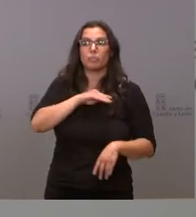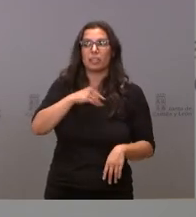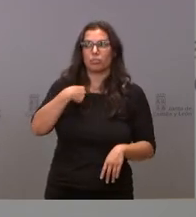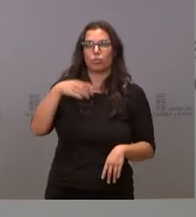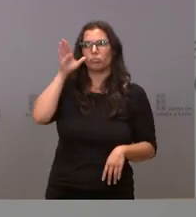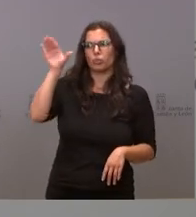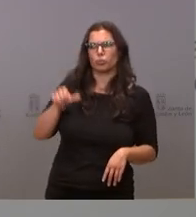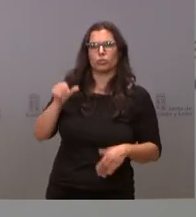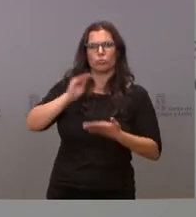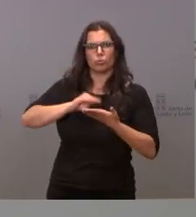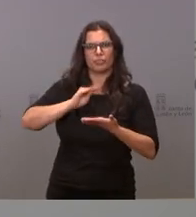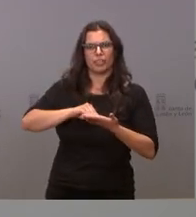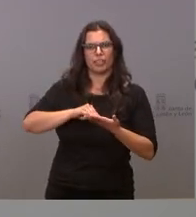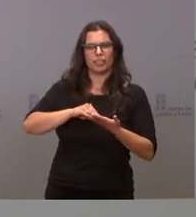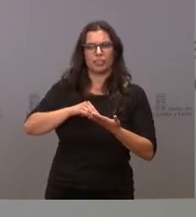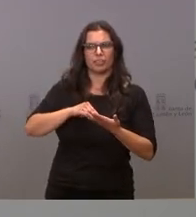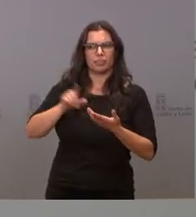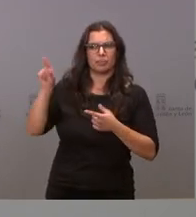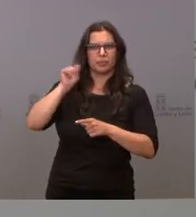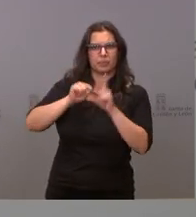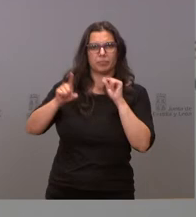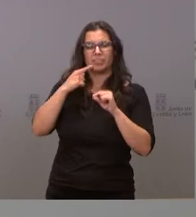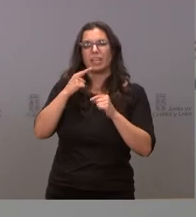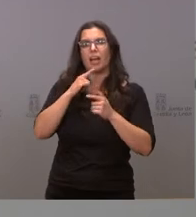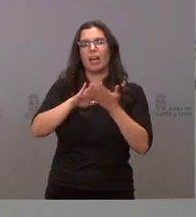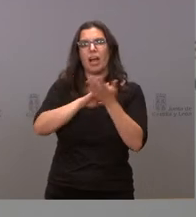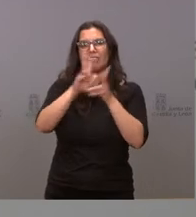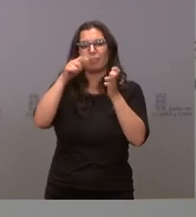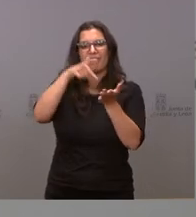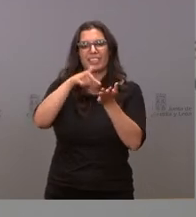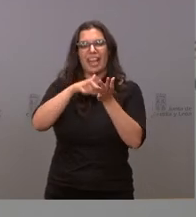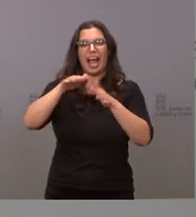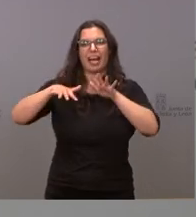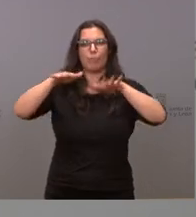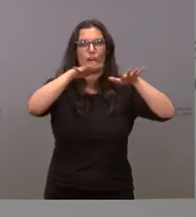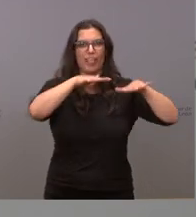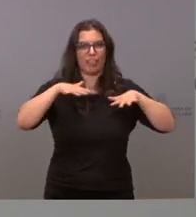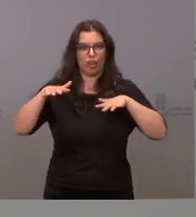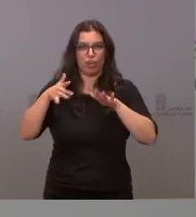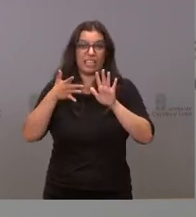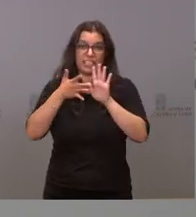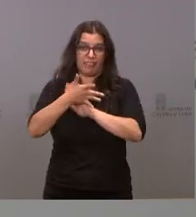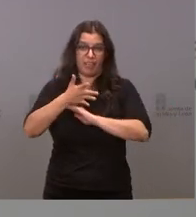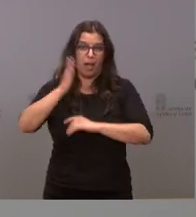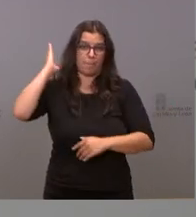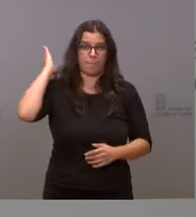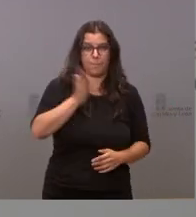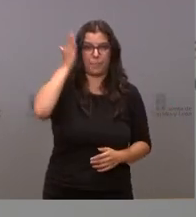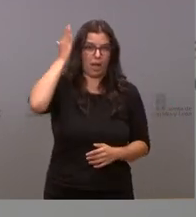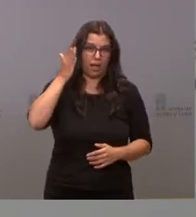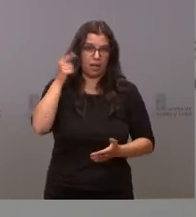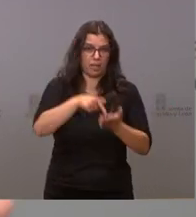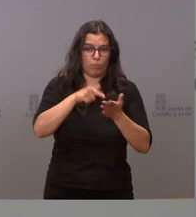veces y es verdad que cuando habla de armonización fiscal es claramente un hachazo al bolsillo de los